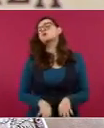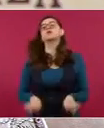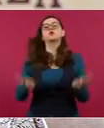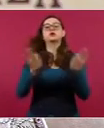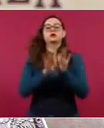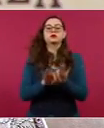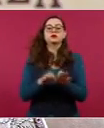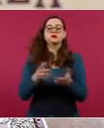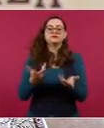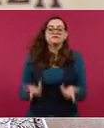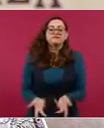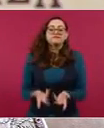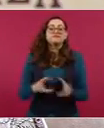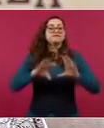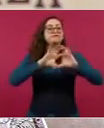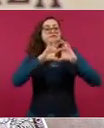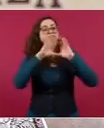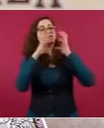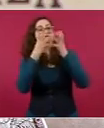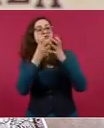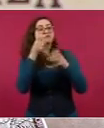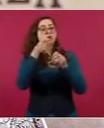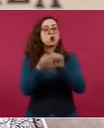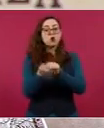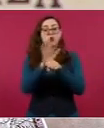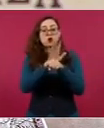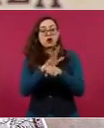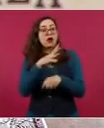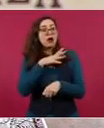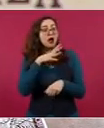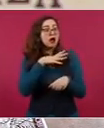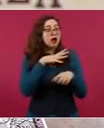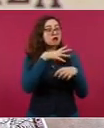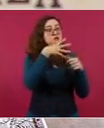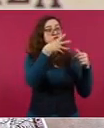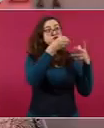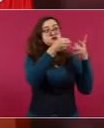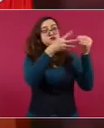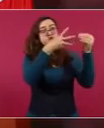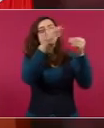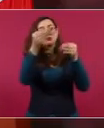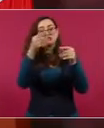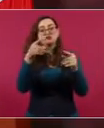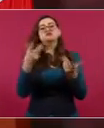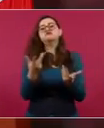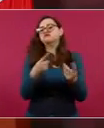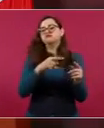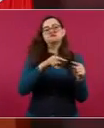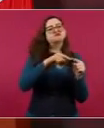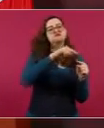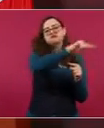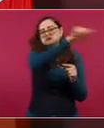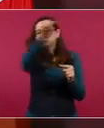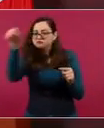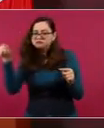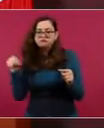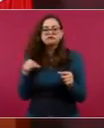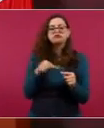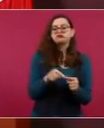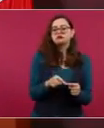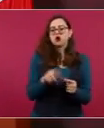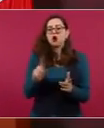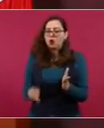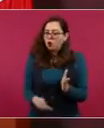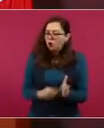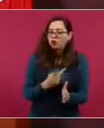dijimos siempre, mientras exista transmisión del virus SARS-CoV-2 causante de COVID en cualquier parte del mundo, existe la posibilidad de que nuestro país